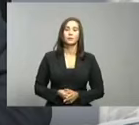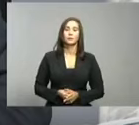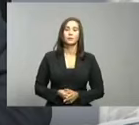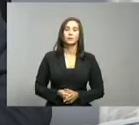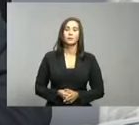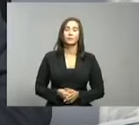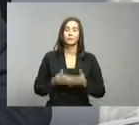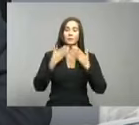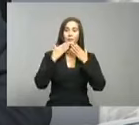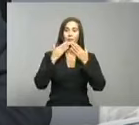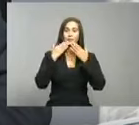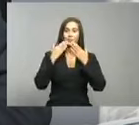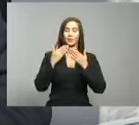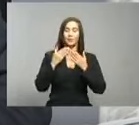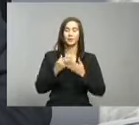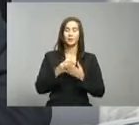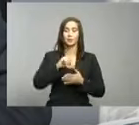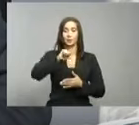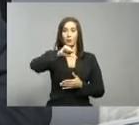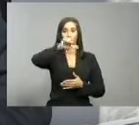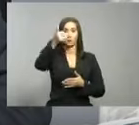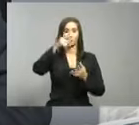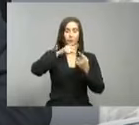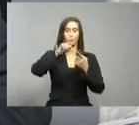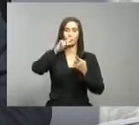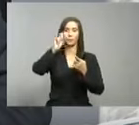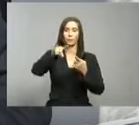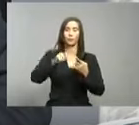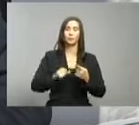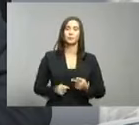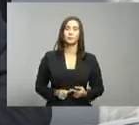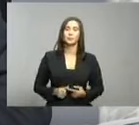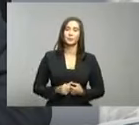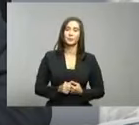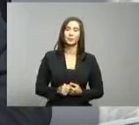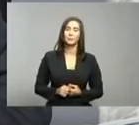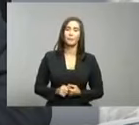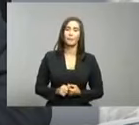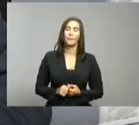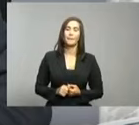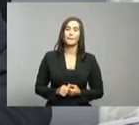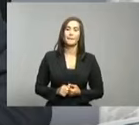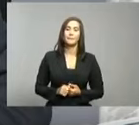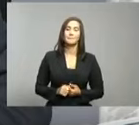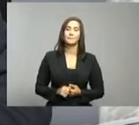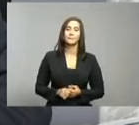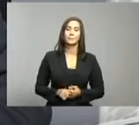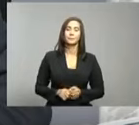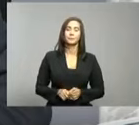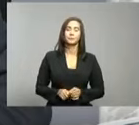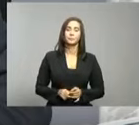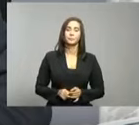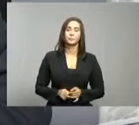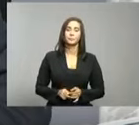gracias gracias ministro le damos el paso a Nathalie Fasa por favor Nathalie Fasa por favor